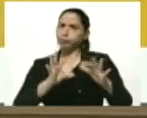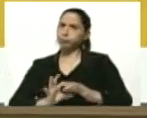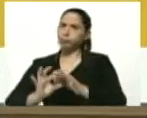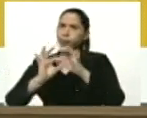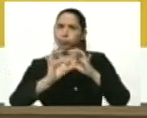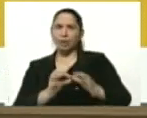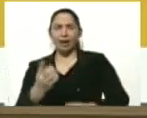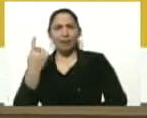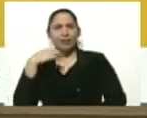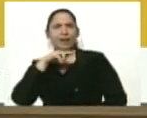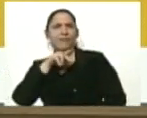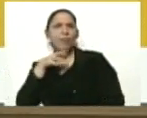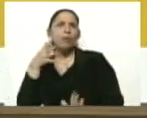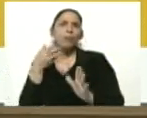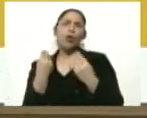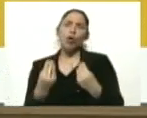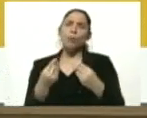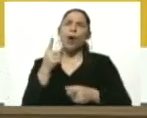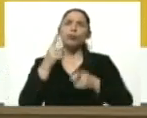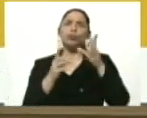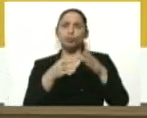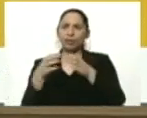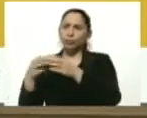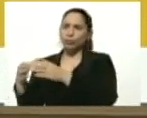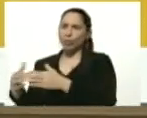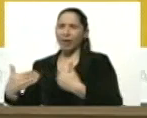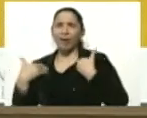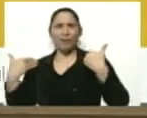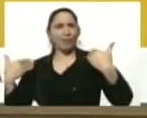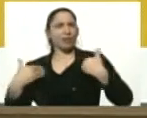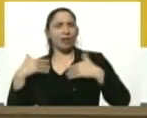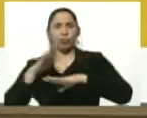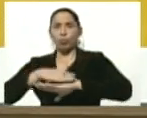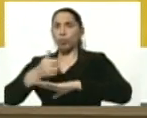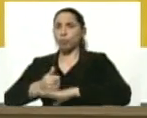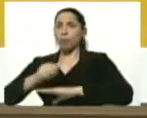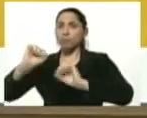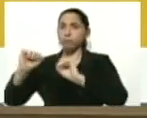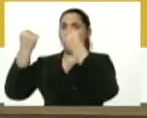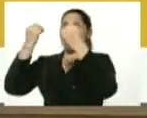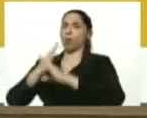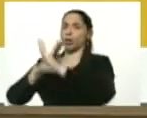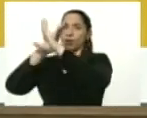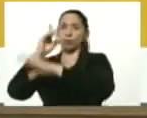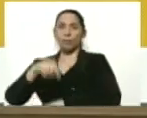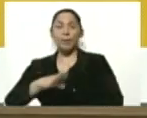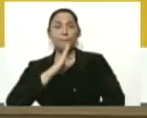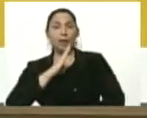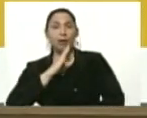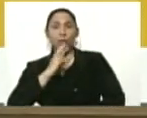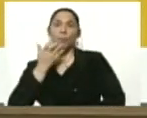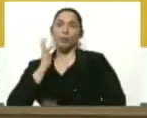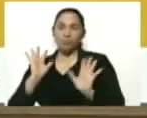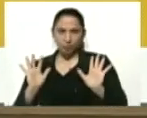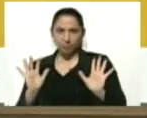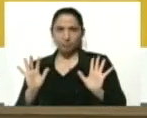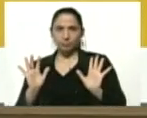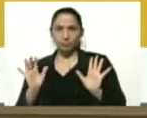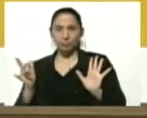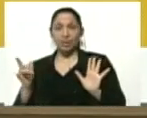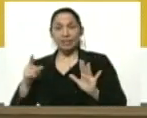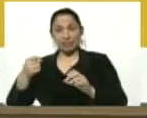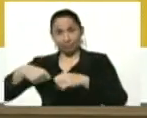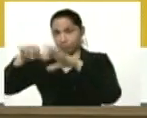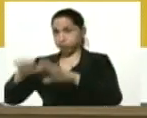Allí hablábamos de cómo algunos sectores han sido afectados por el bloqueo criminal, el sector bancario, por ejemplo, al que le